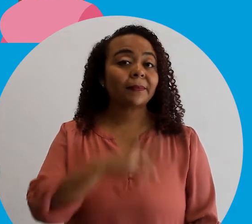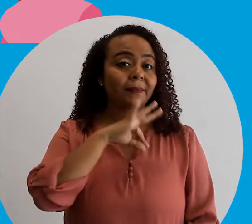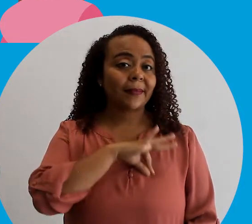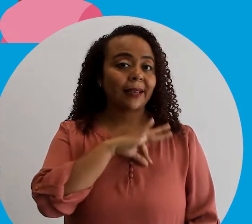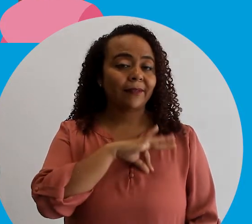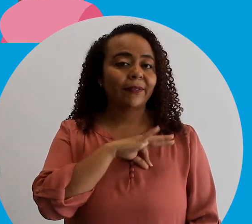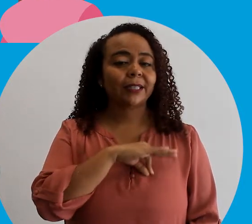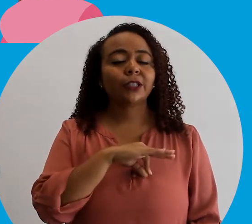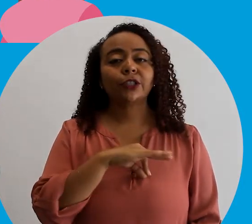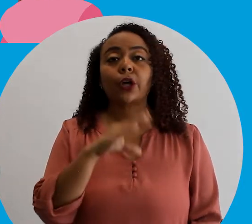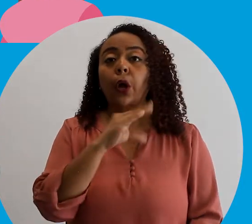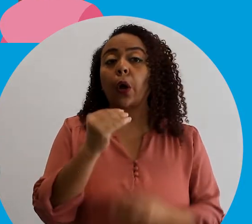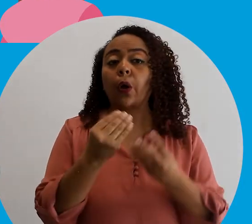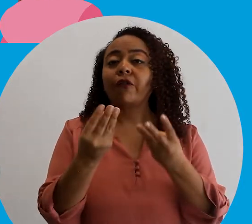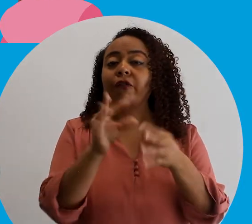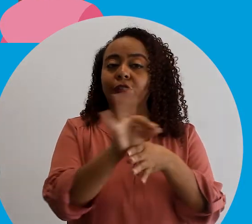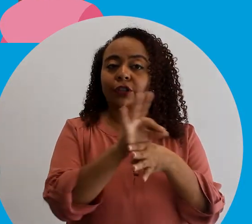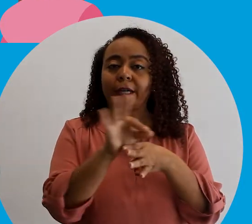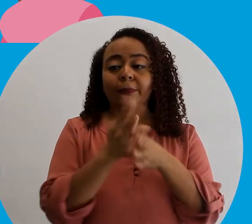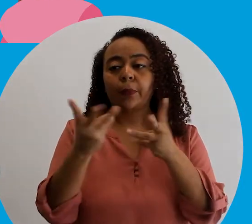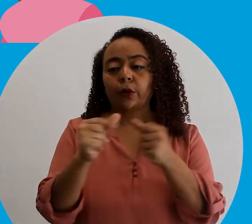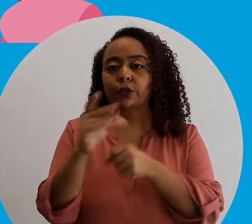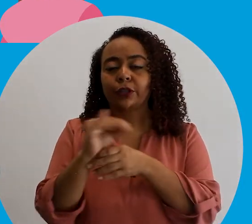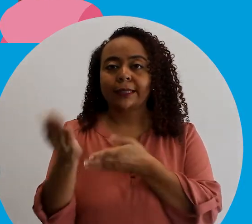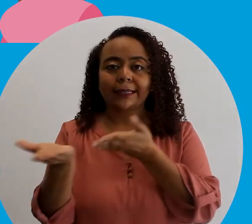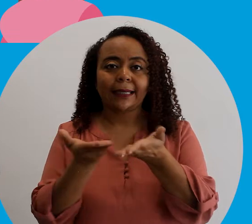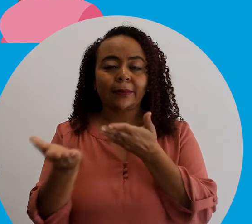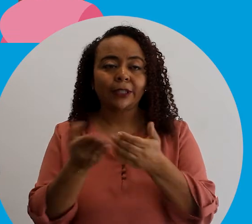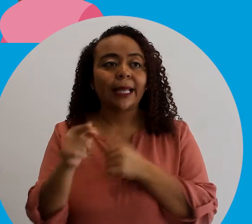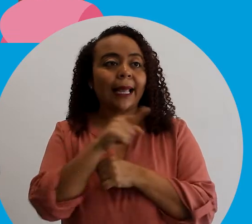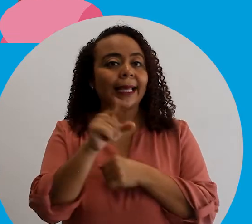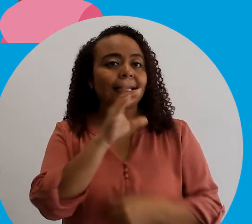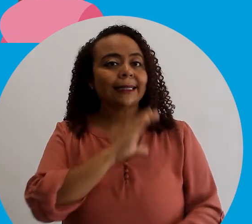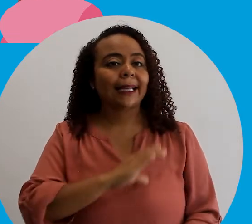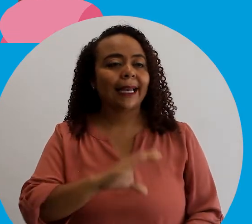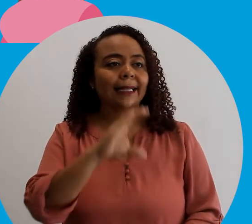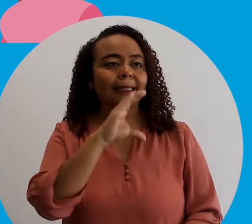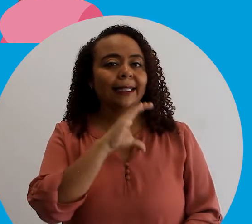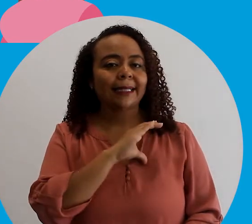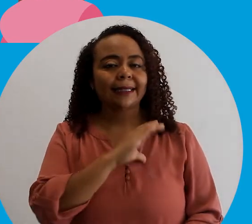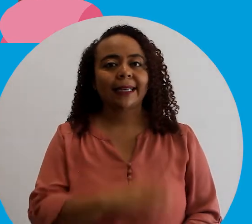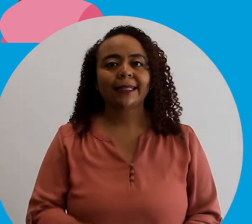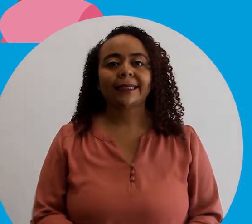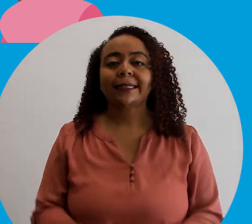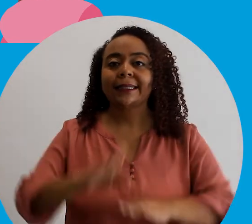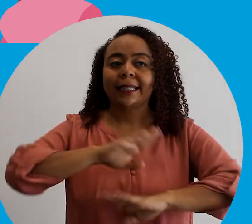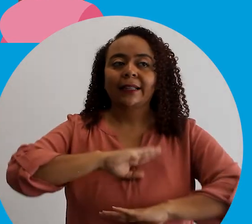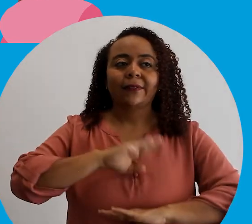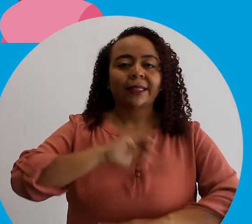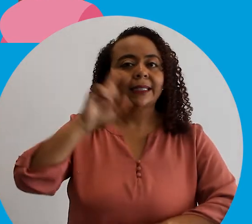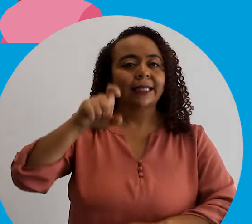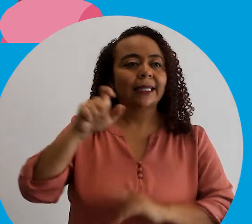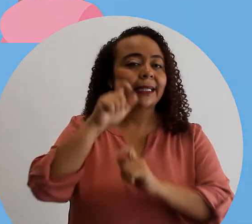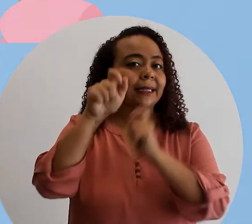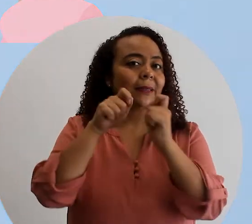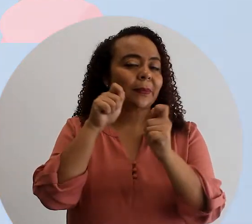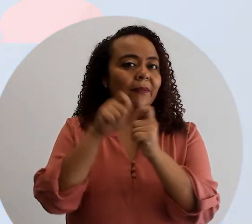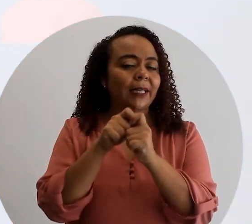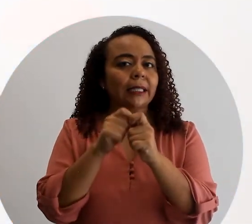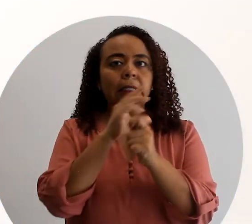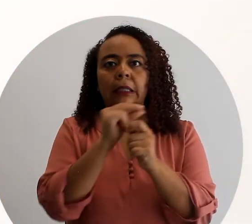Los beneficios o atributos funcionales del producto o servicio son aquellas características que satisfacen las necesidades